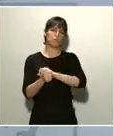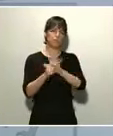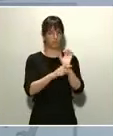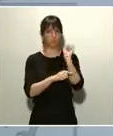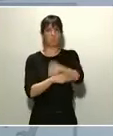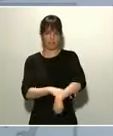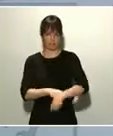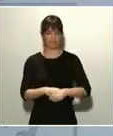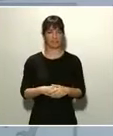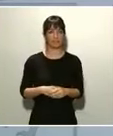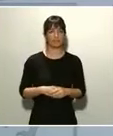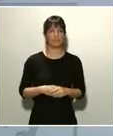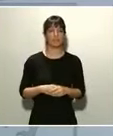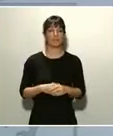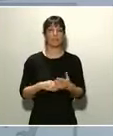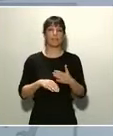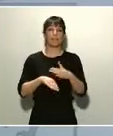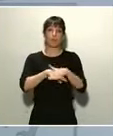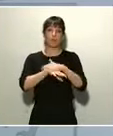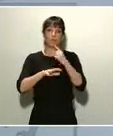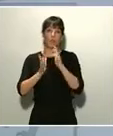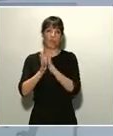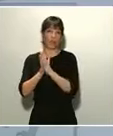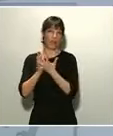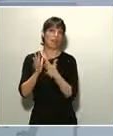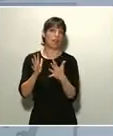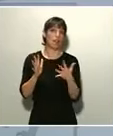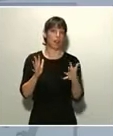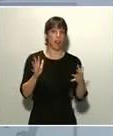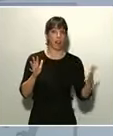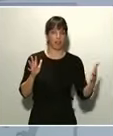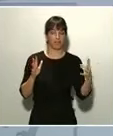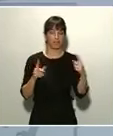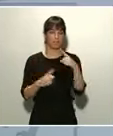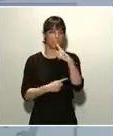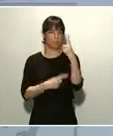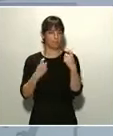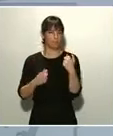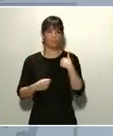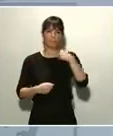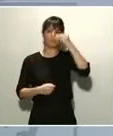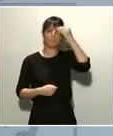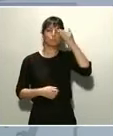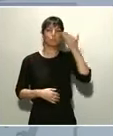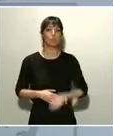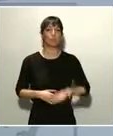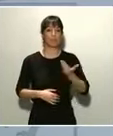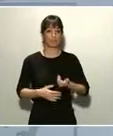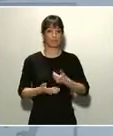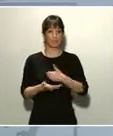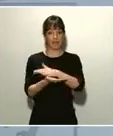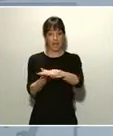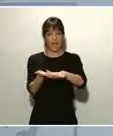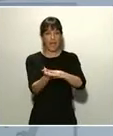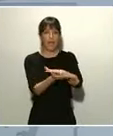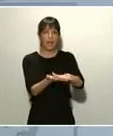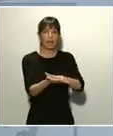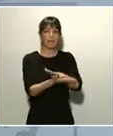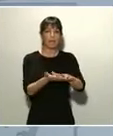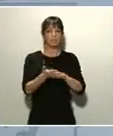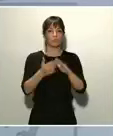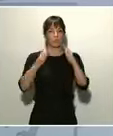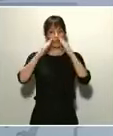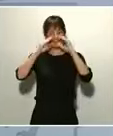Y perdón por haberme extendido en esta pregunta, pero me parece muy importante que cuando hablamos de los confinamientos, del